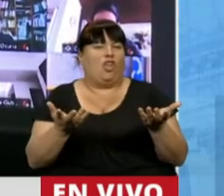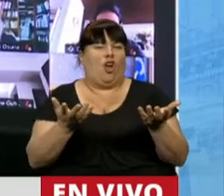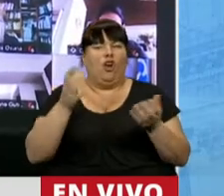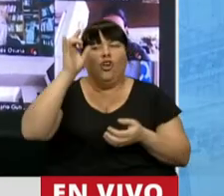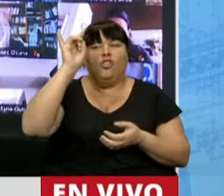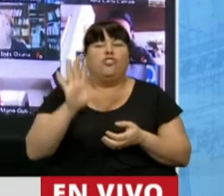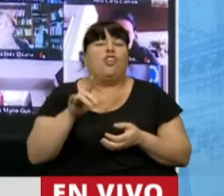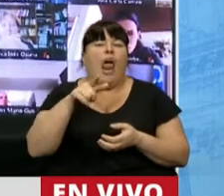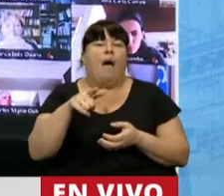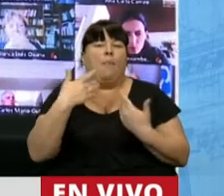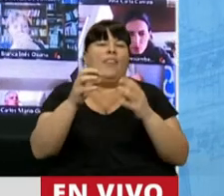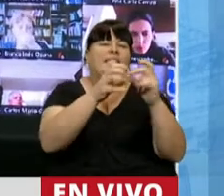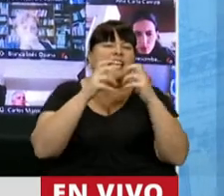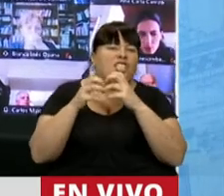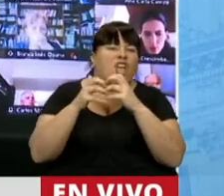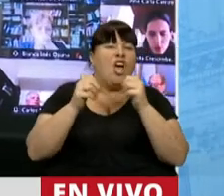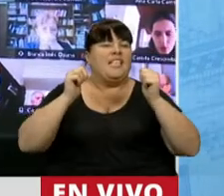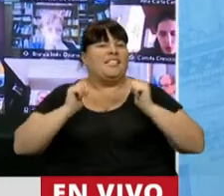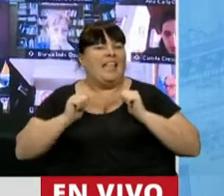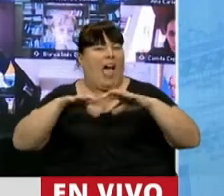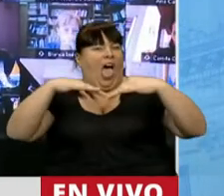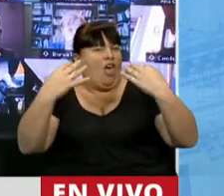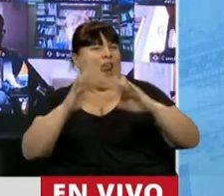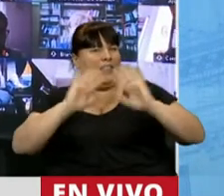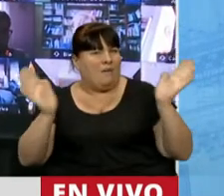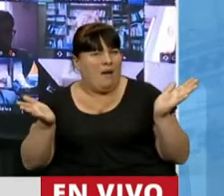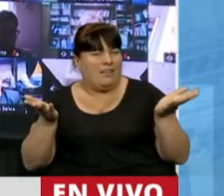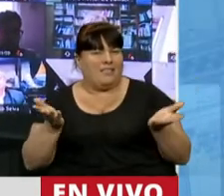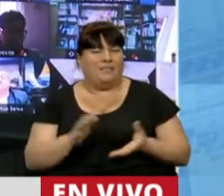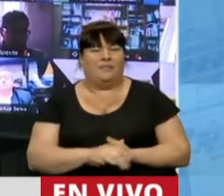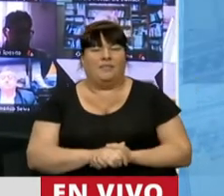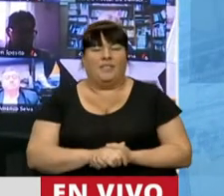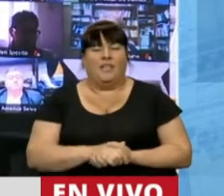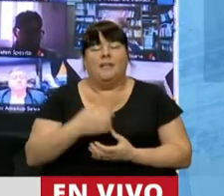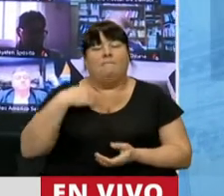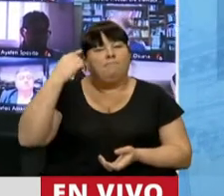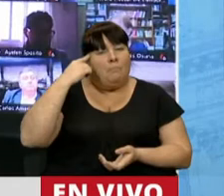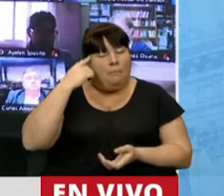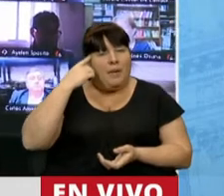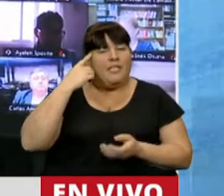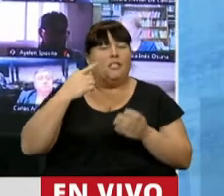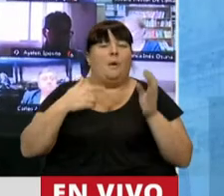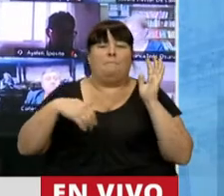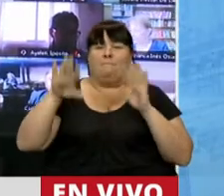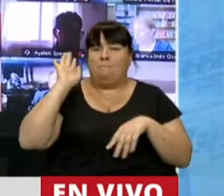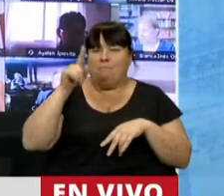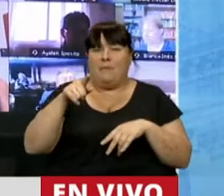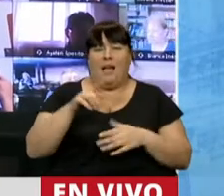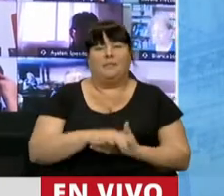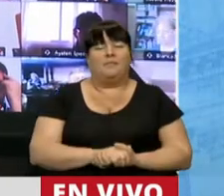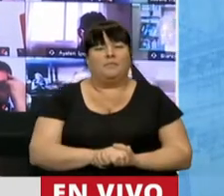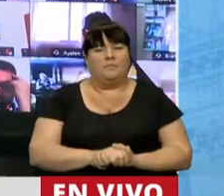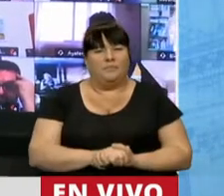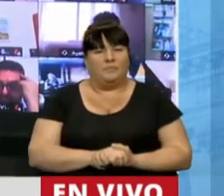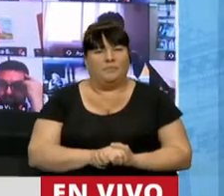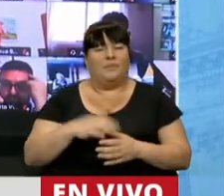Solamente se puede sesionar sentado desde ese recinto cuando yo creo que mientras más estemos en nuestros terrenos,